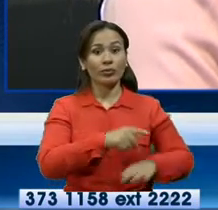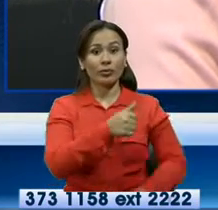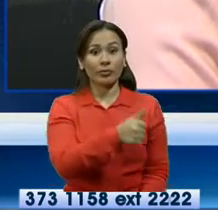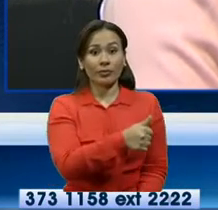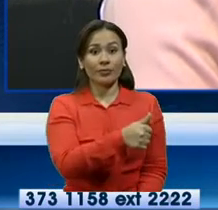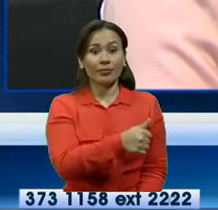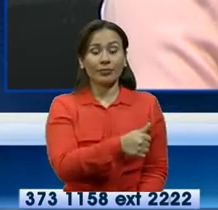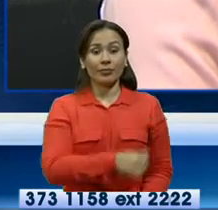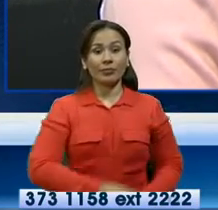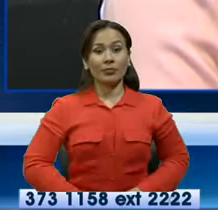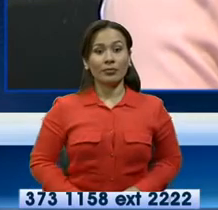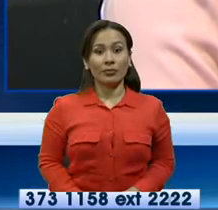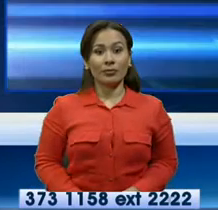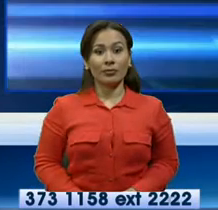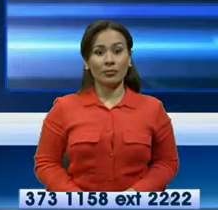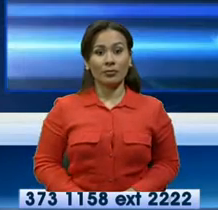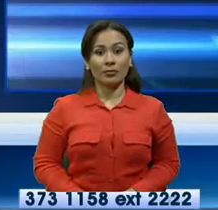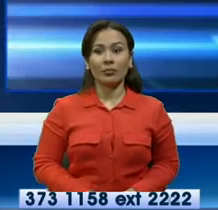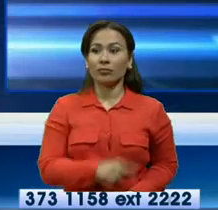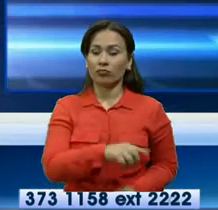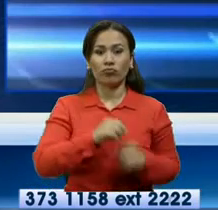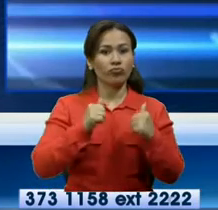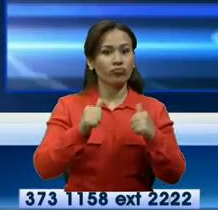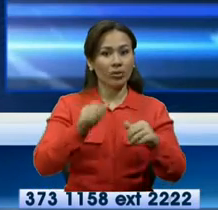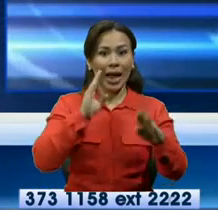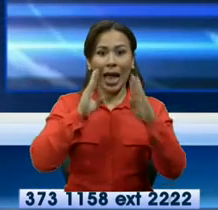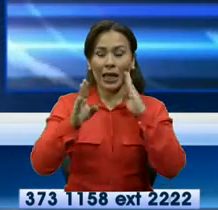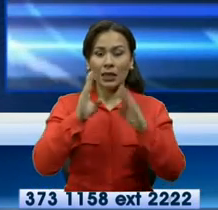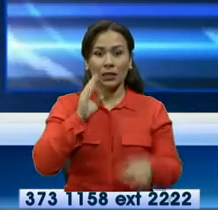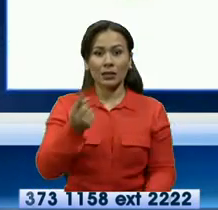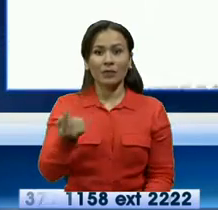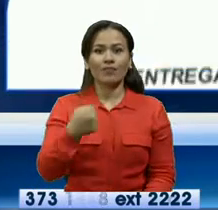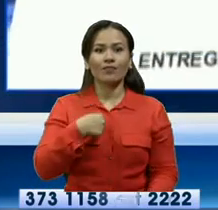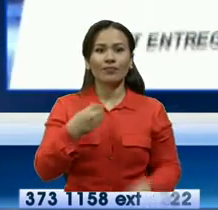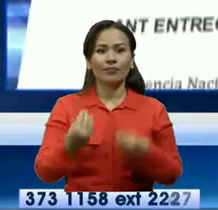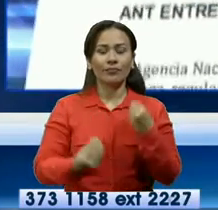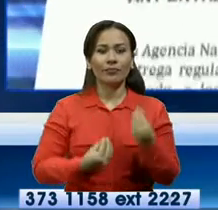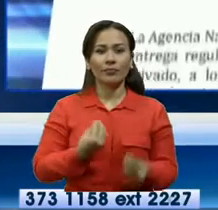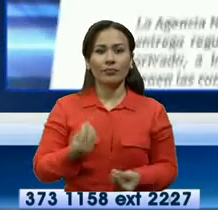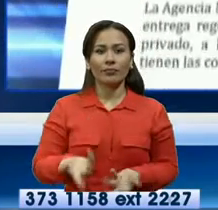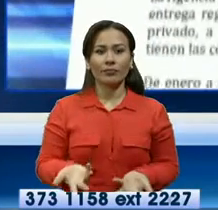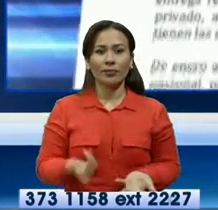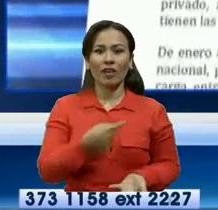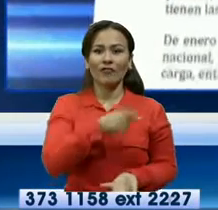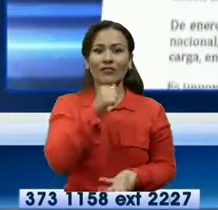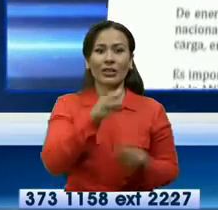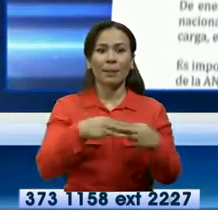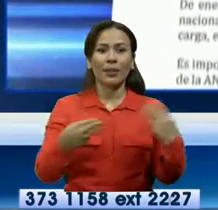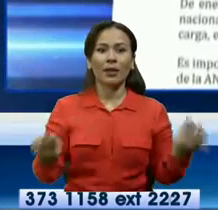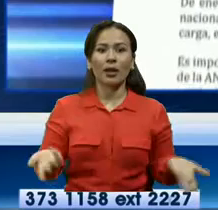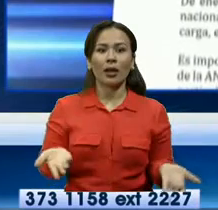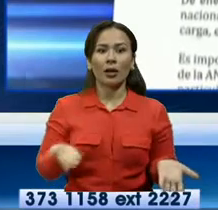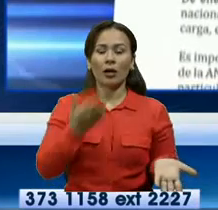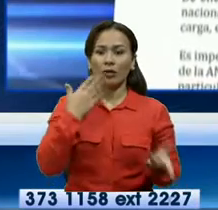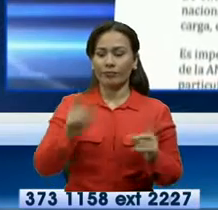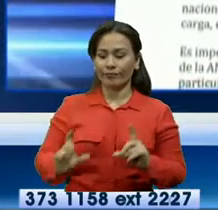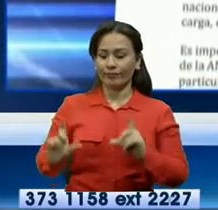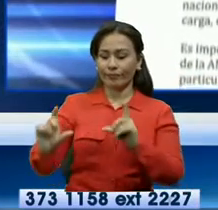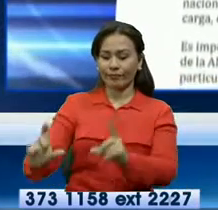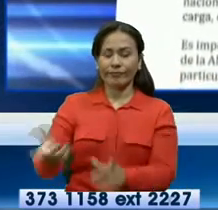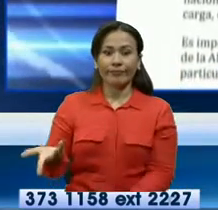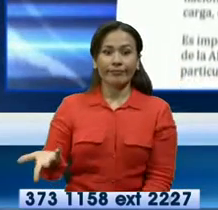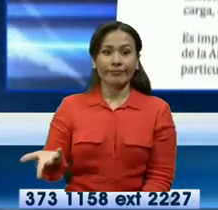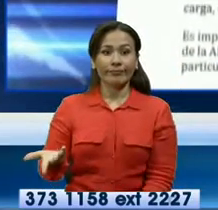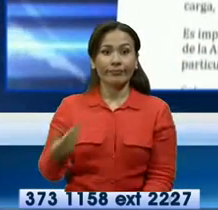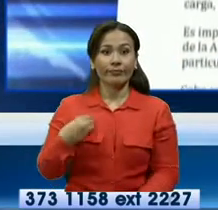y muy atentas, por cierto. ¿Qué hacen si no tienen el material? ¿Cómo entregan placas? ¿Cómo se matriculan los vehículos?